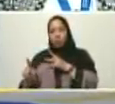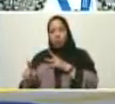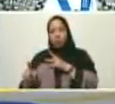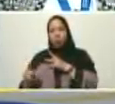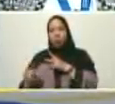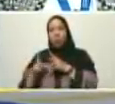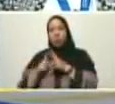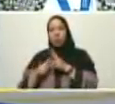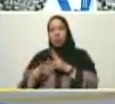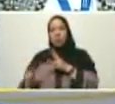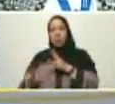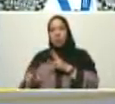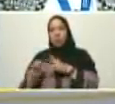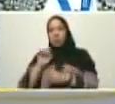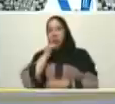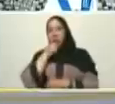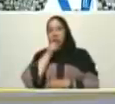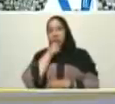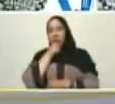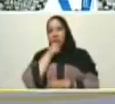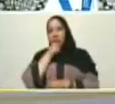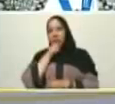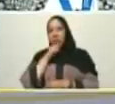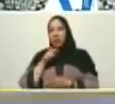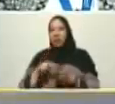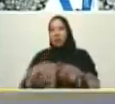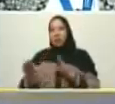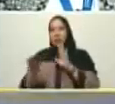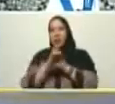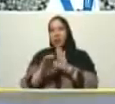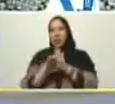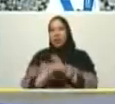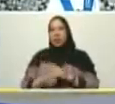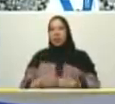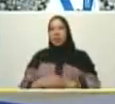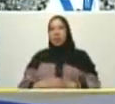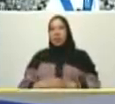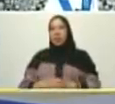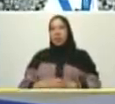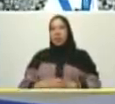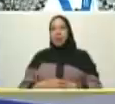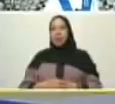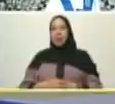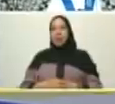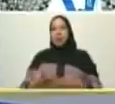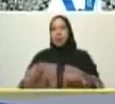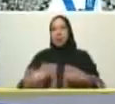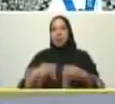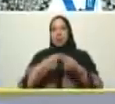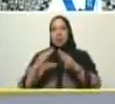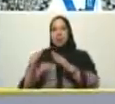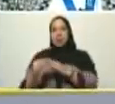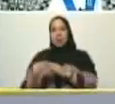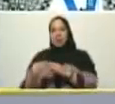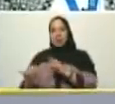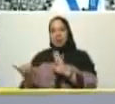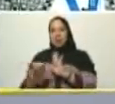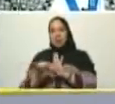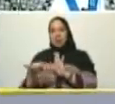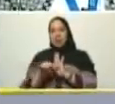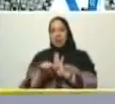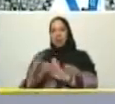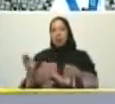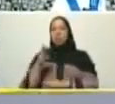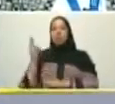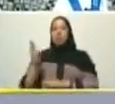el abuelo el abuelo de Catia chico el abuelo el abuelo vivía en la parte de abajo en la parte cerca de Propatria de